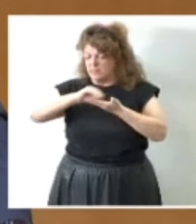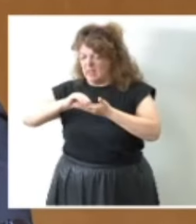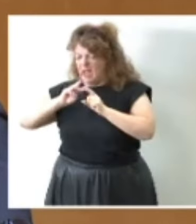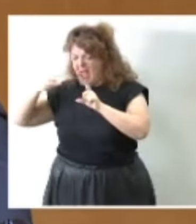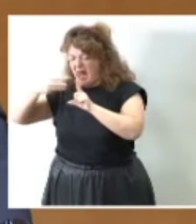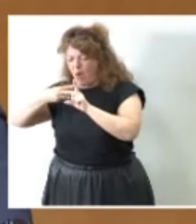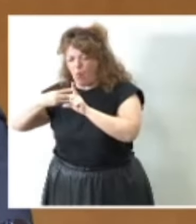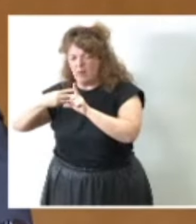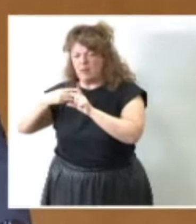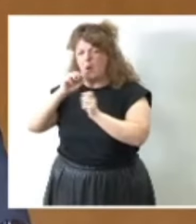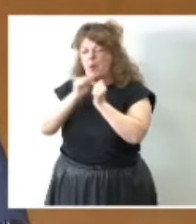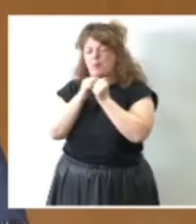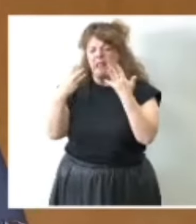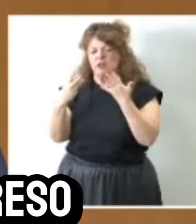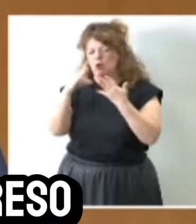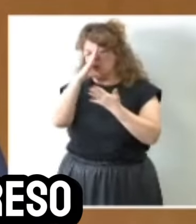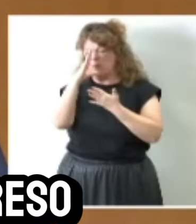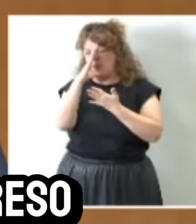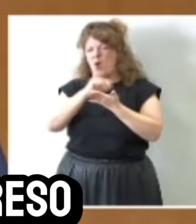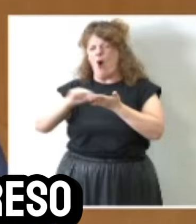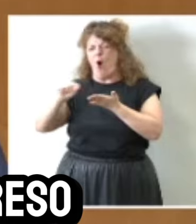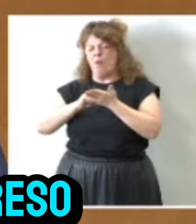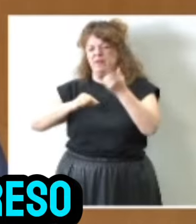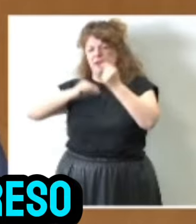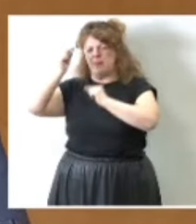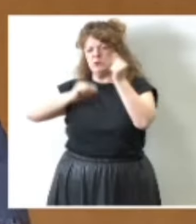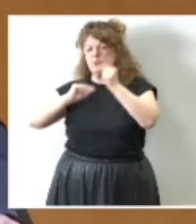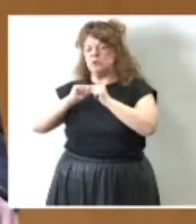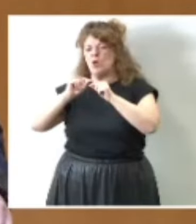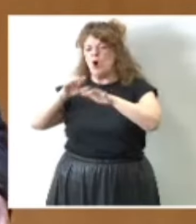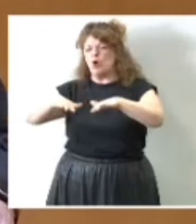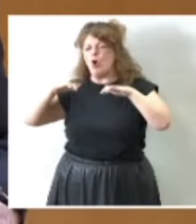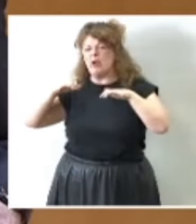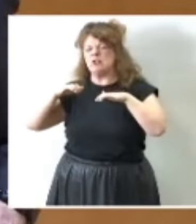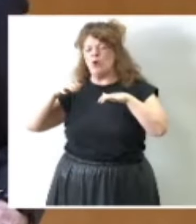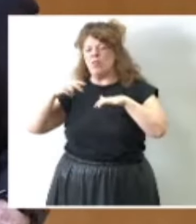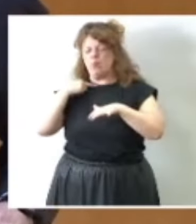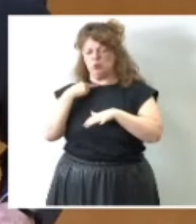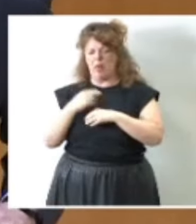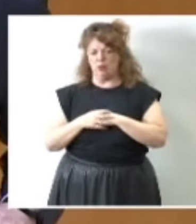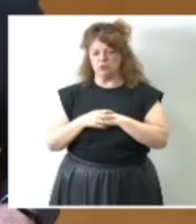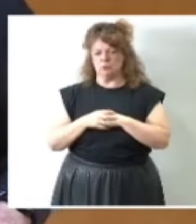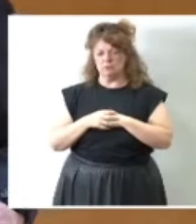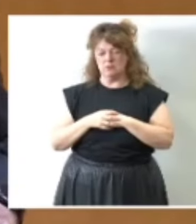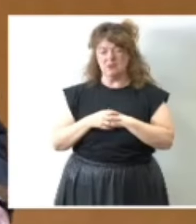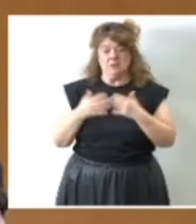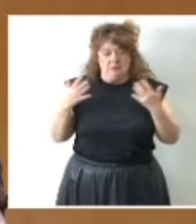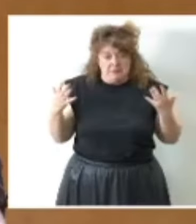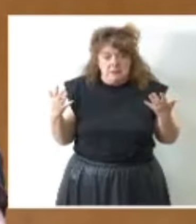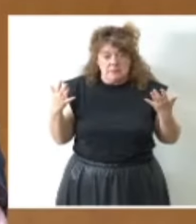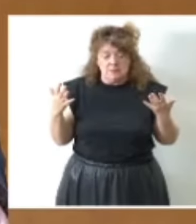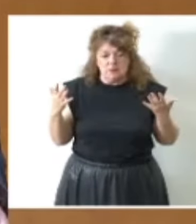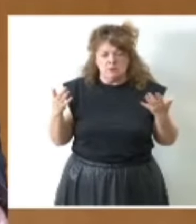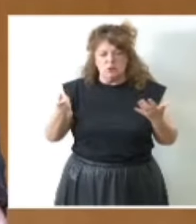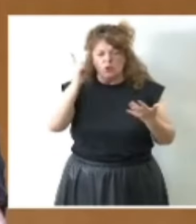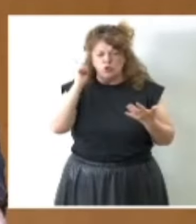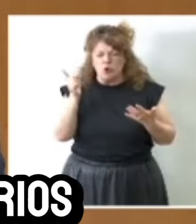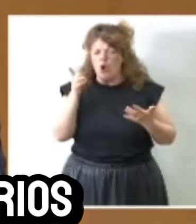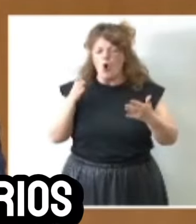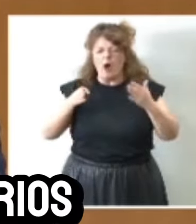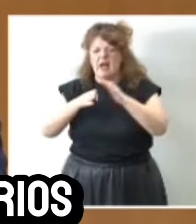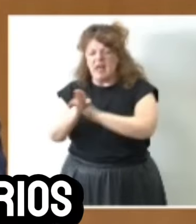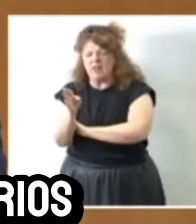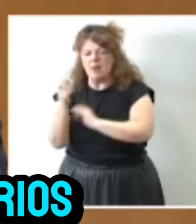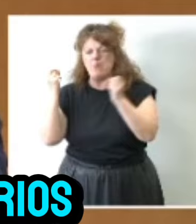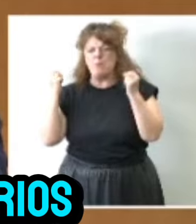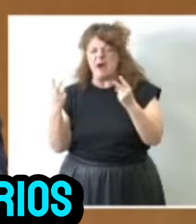el pasado 28 de febrero de la Oficina Presupuestaria del Congreso de los Diputados desde donde quiero recordar sólo es accesible